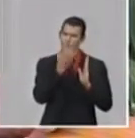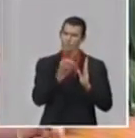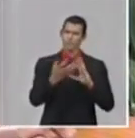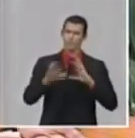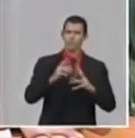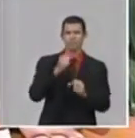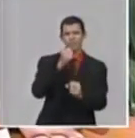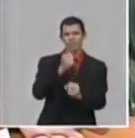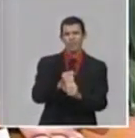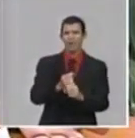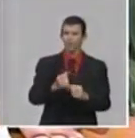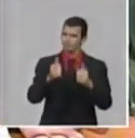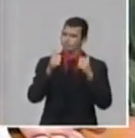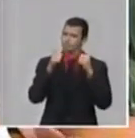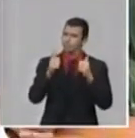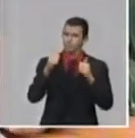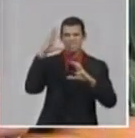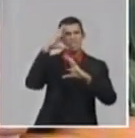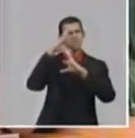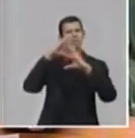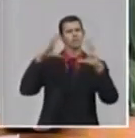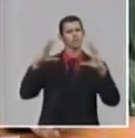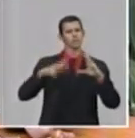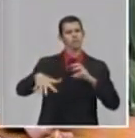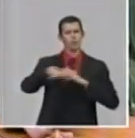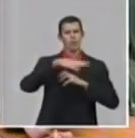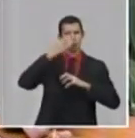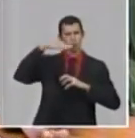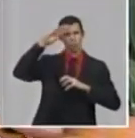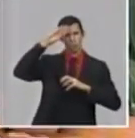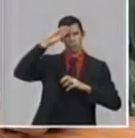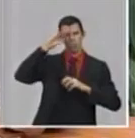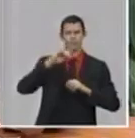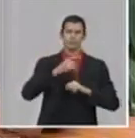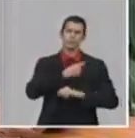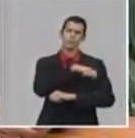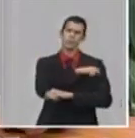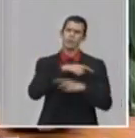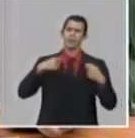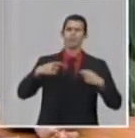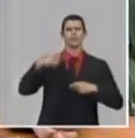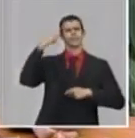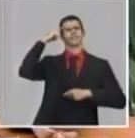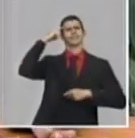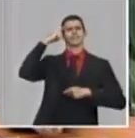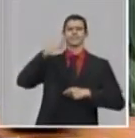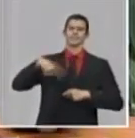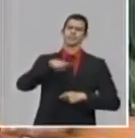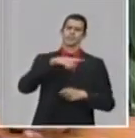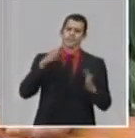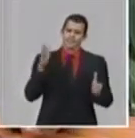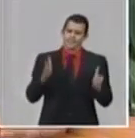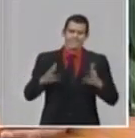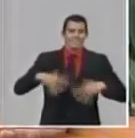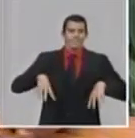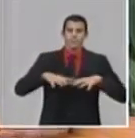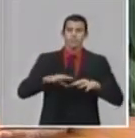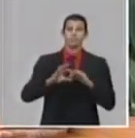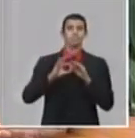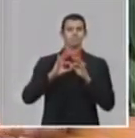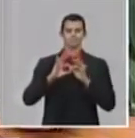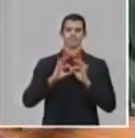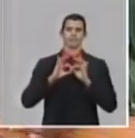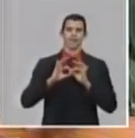explicar esto a nuestros pueblos. Estamos en una emergencia, tenemos que dar una respuesta a lo que está